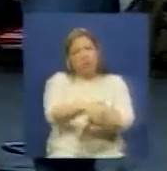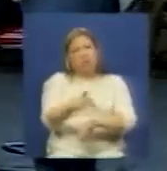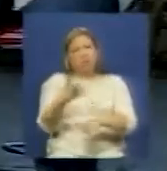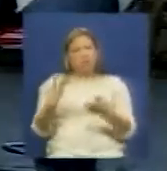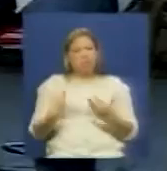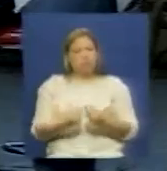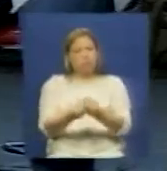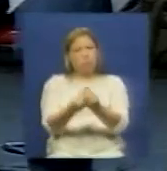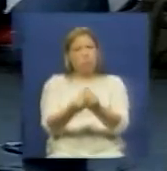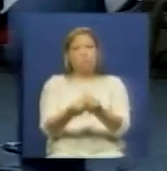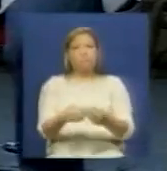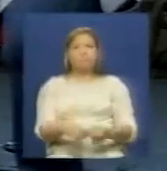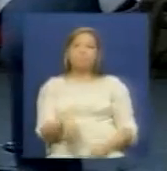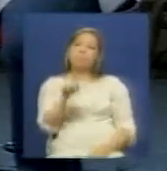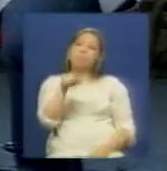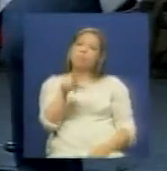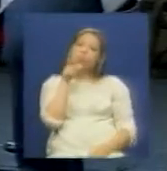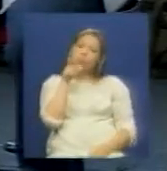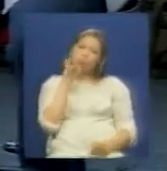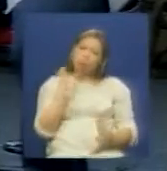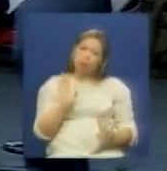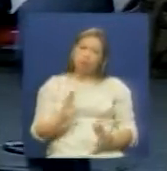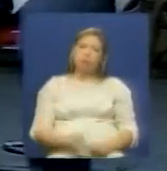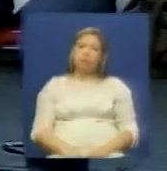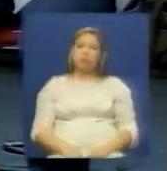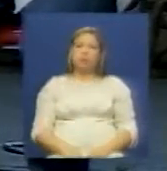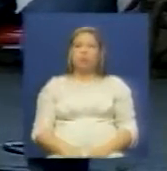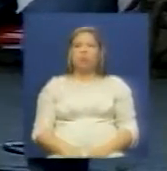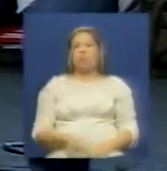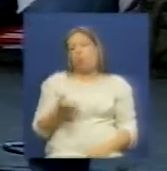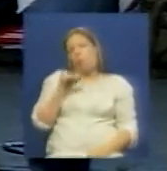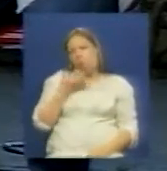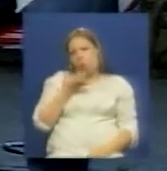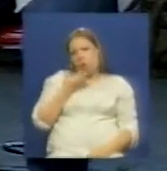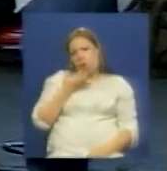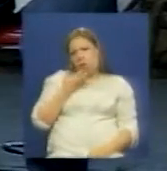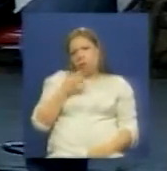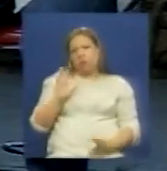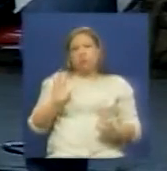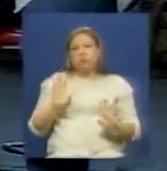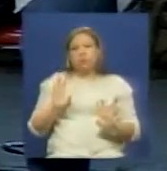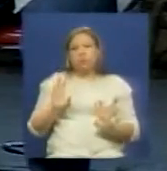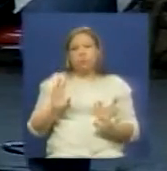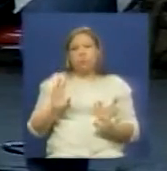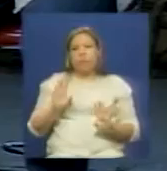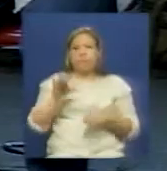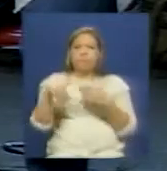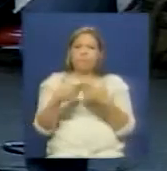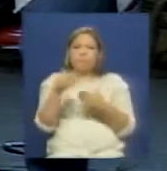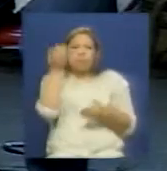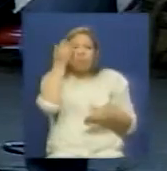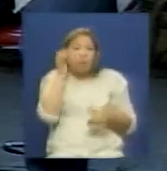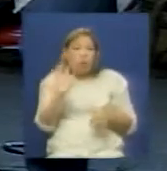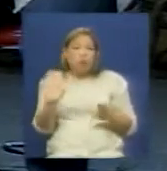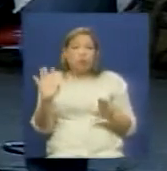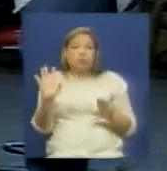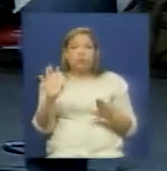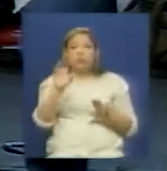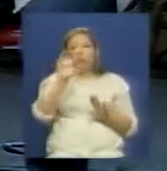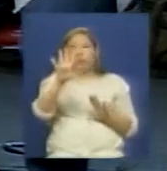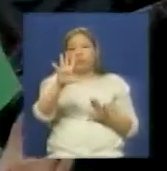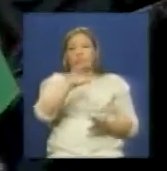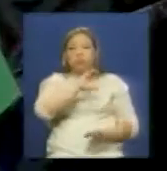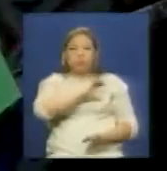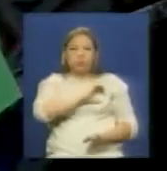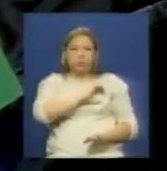así mira Esteban una pregunta nosotros pongámonos un escenario un escenario negado digamos un supuesto negado el 5